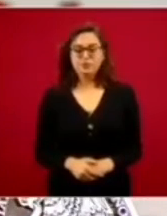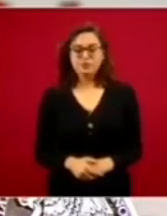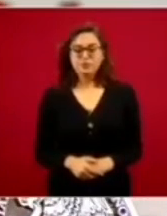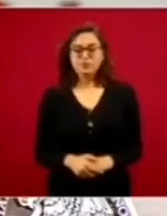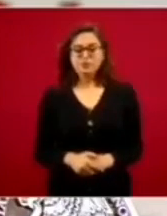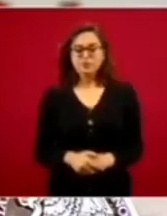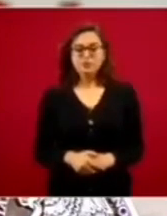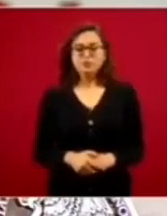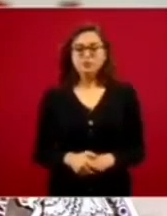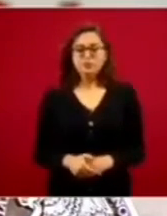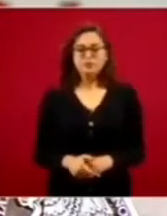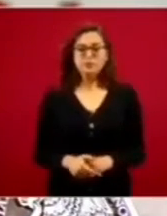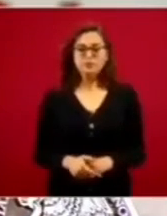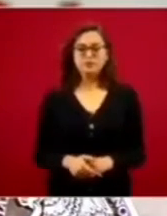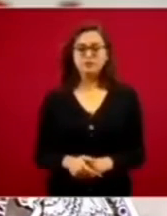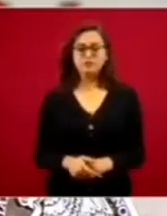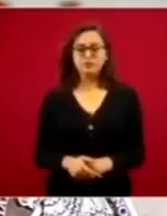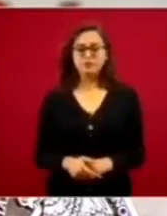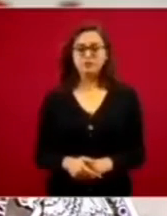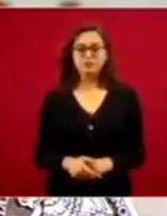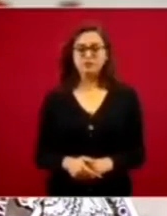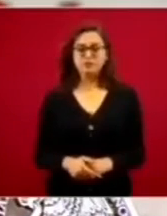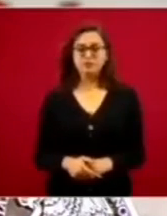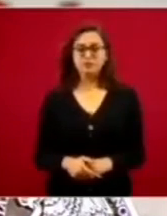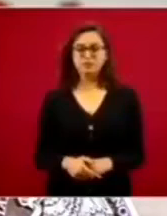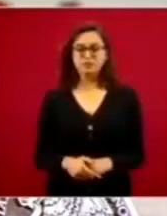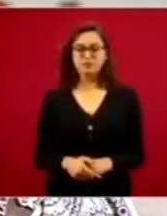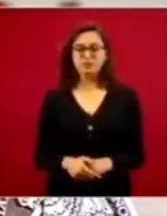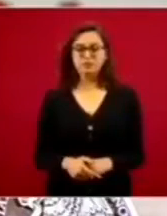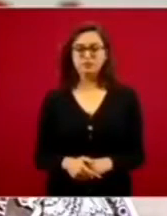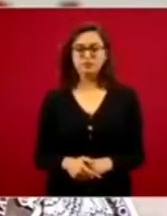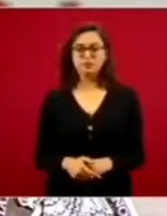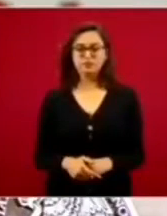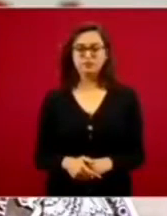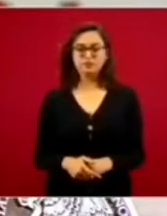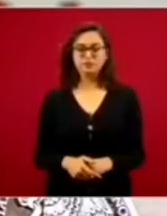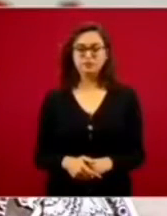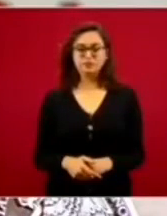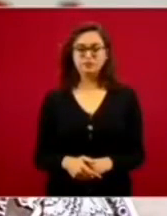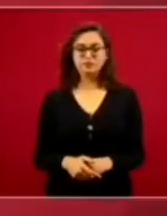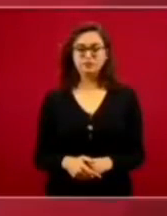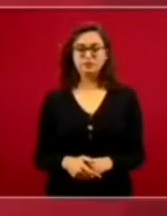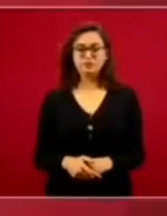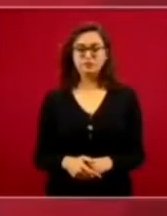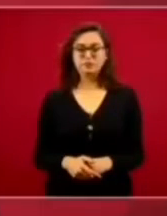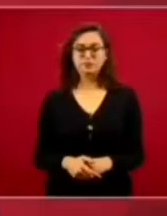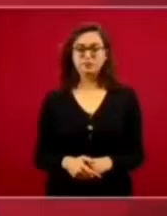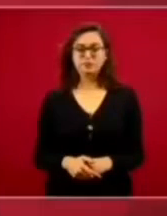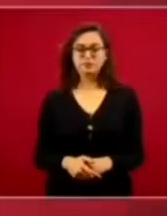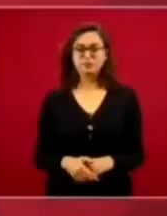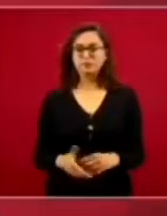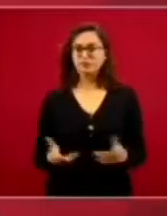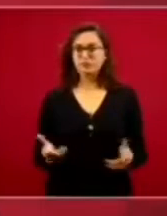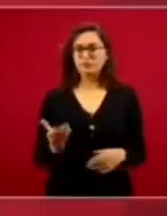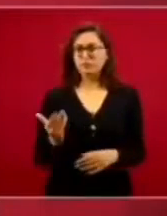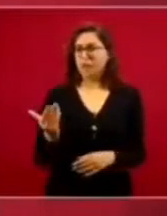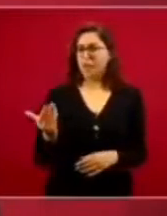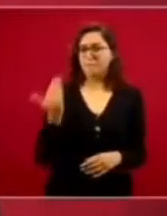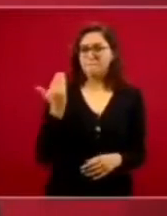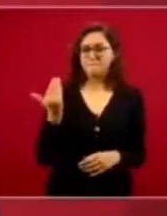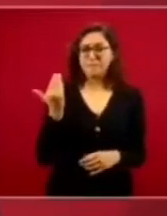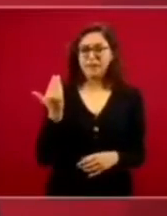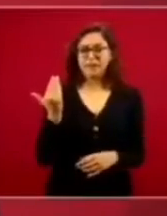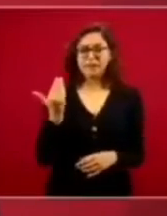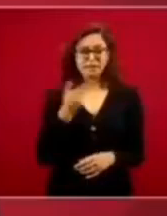Facebook acaba de dar a conocer, hace relativamente poco,